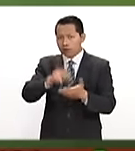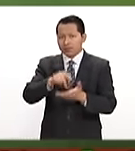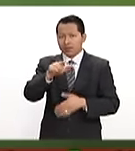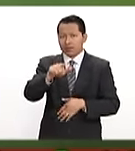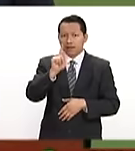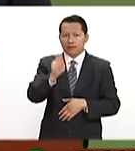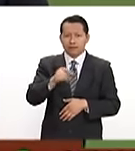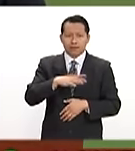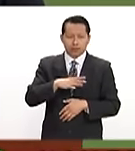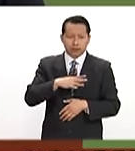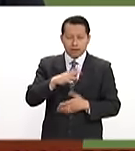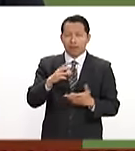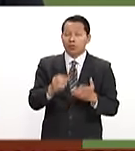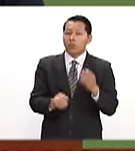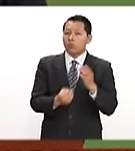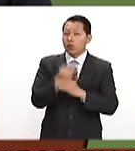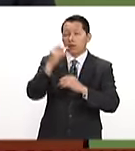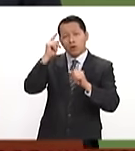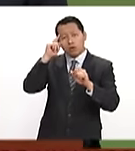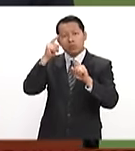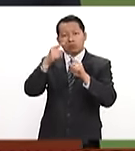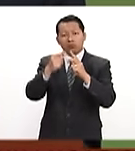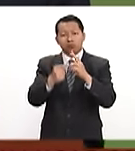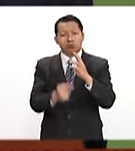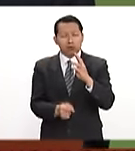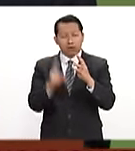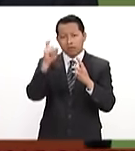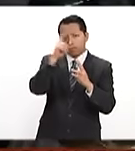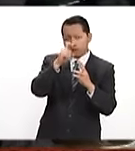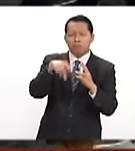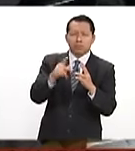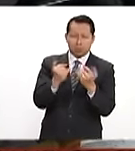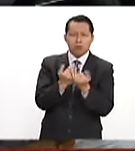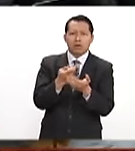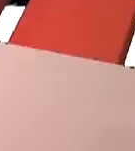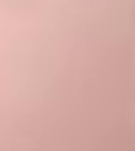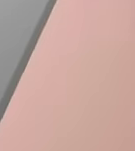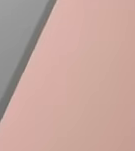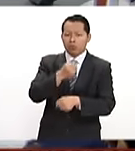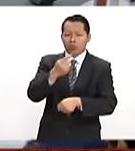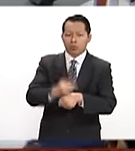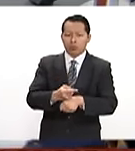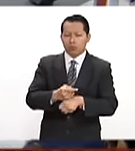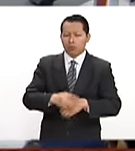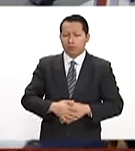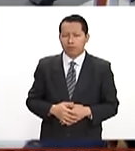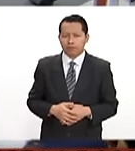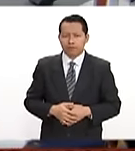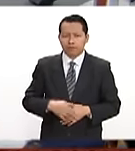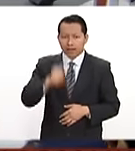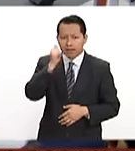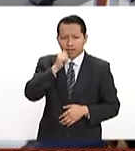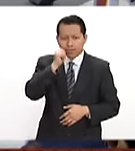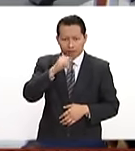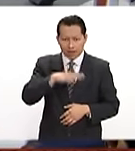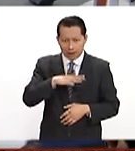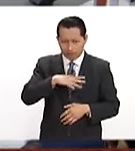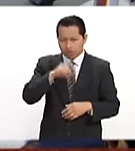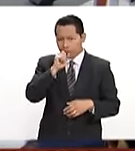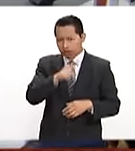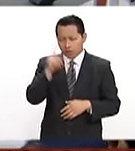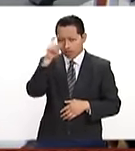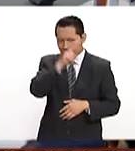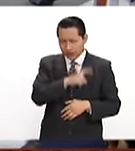representa nuevos retos, pero también nuevas oportunidades. Siempre enfrentando retos,